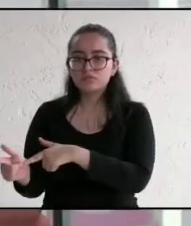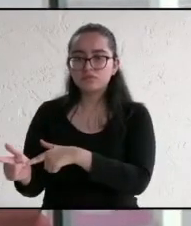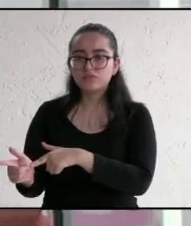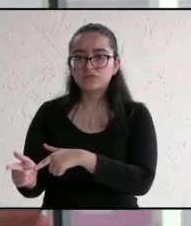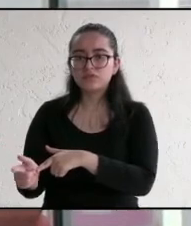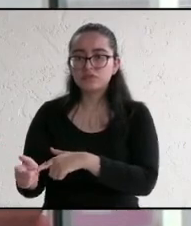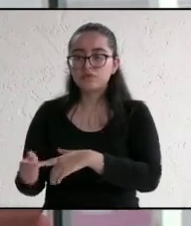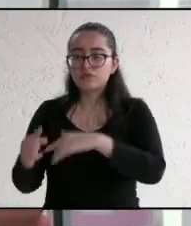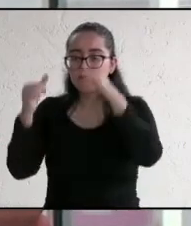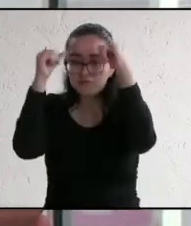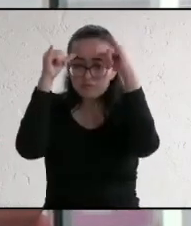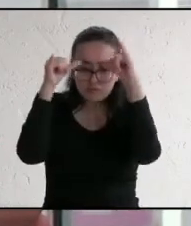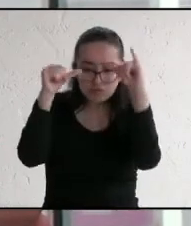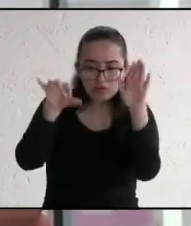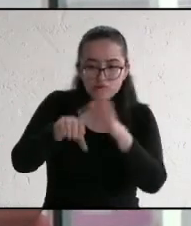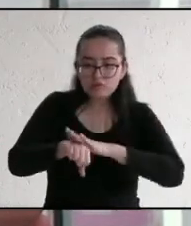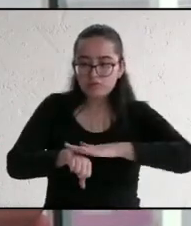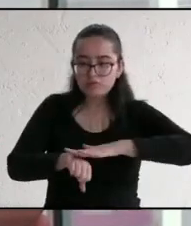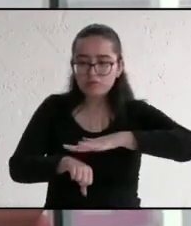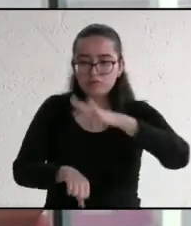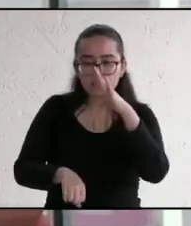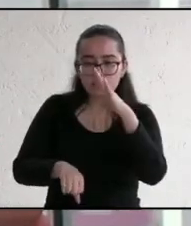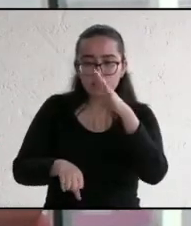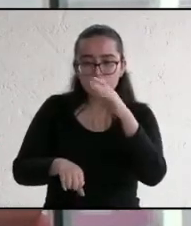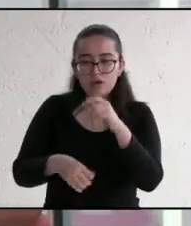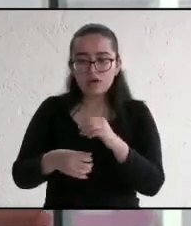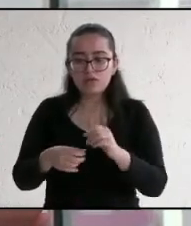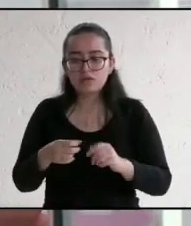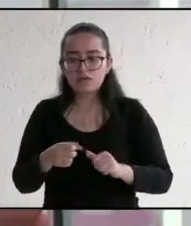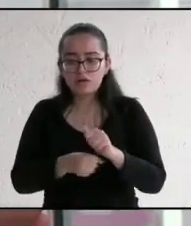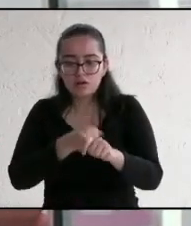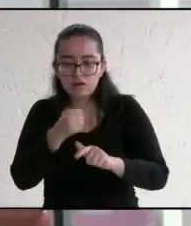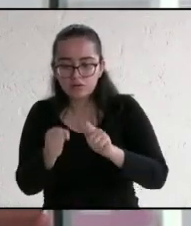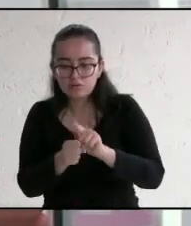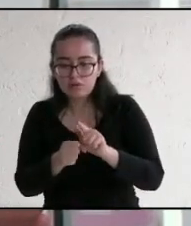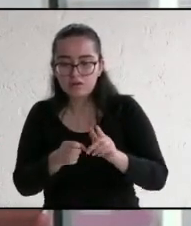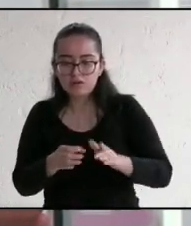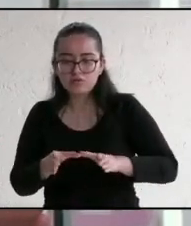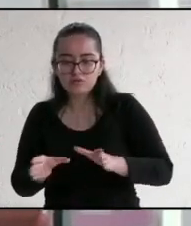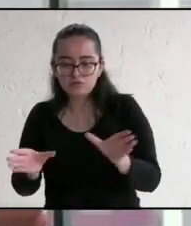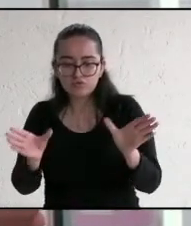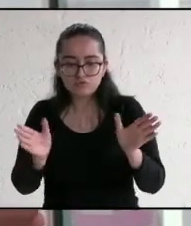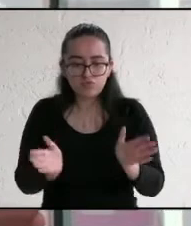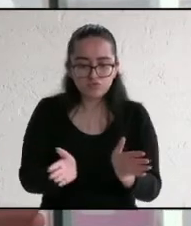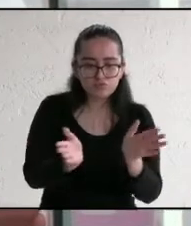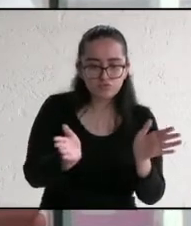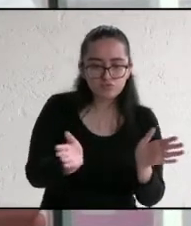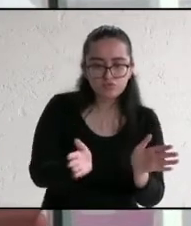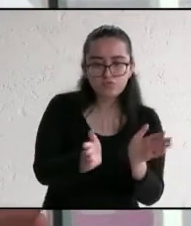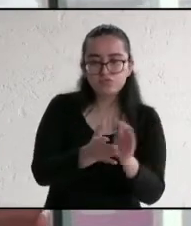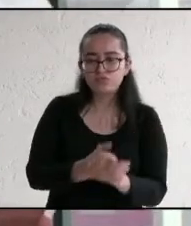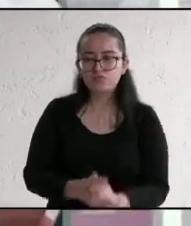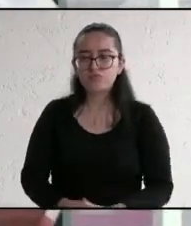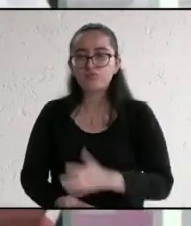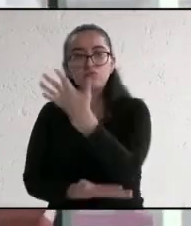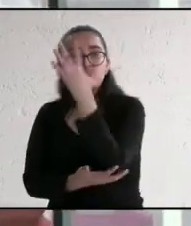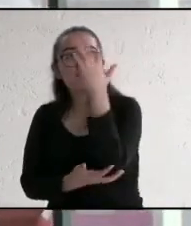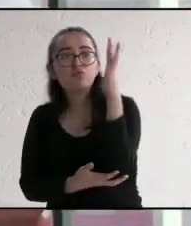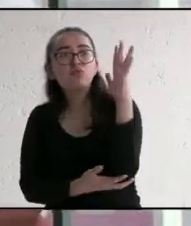ganado con menos terrenos y en automático todas las partes altas se nos van a reforestar. Y también